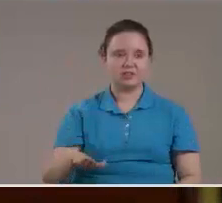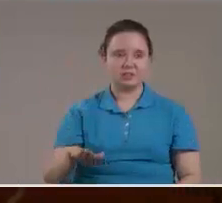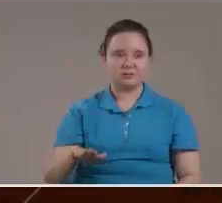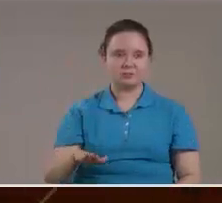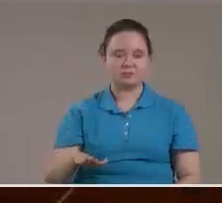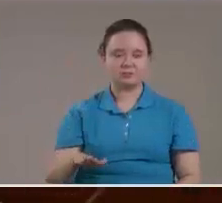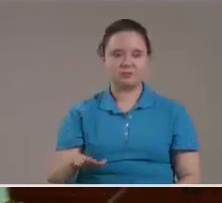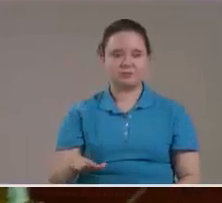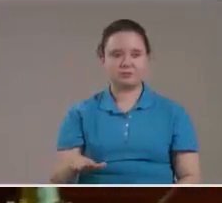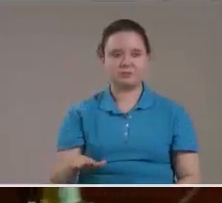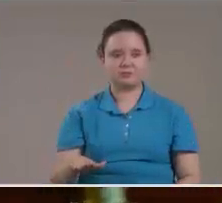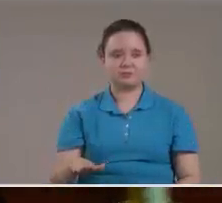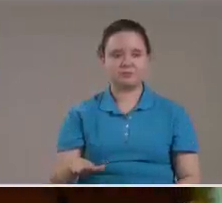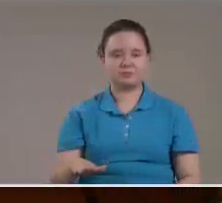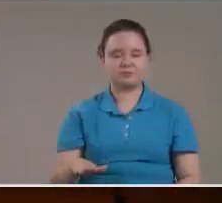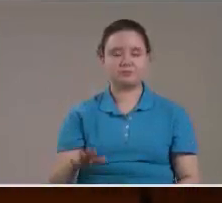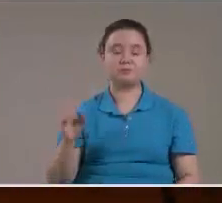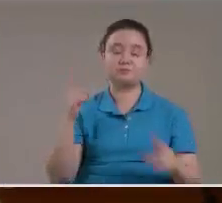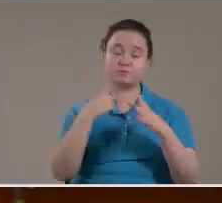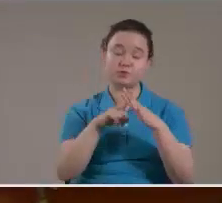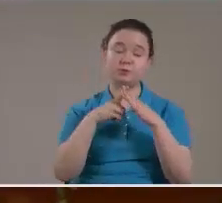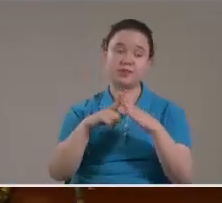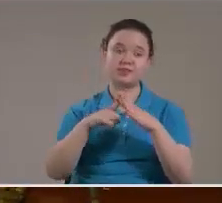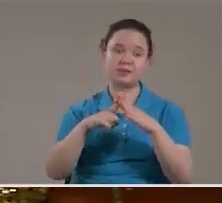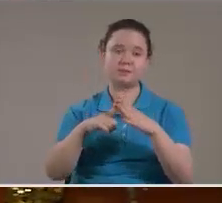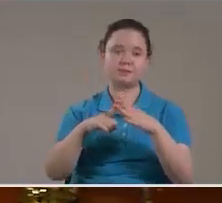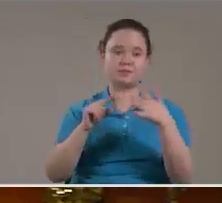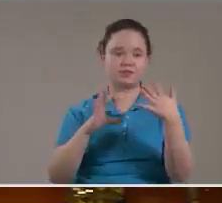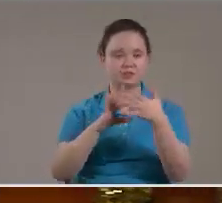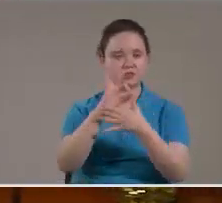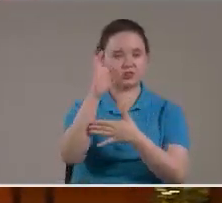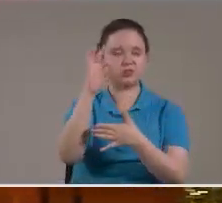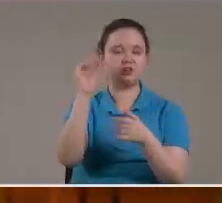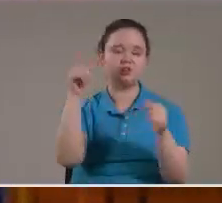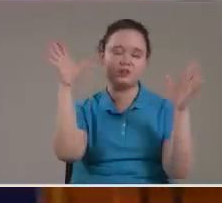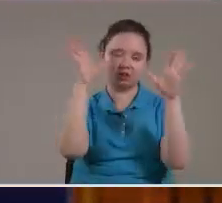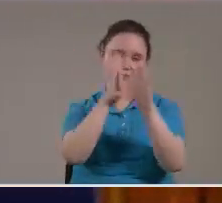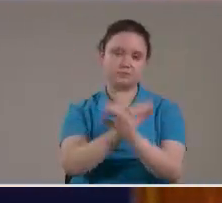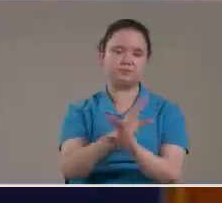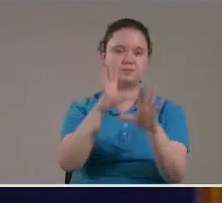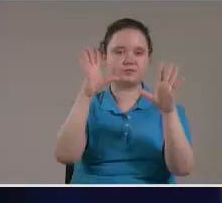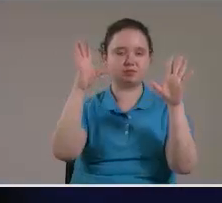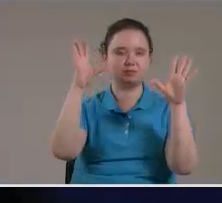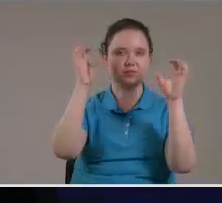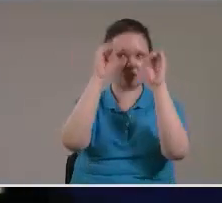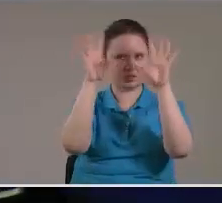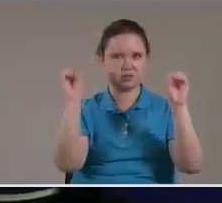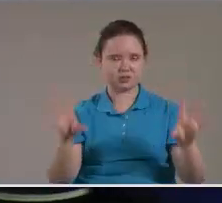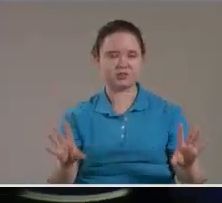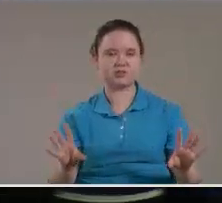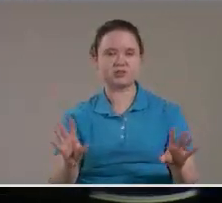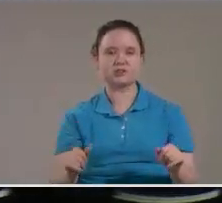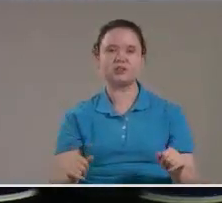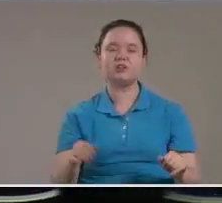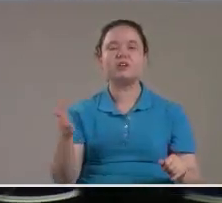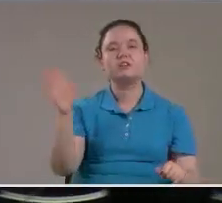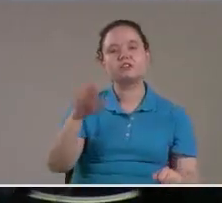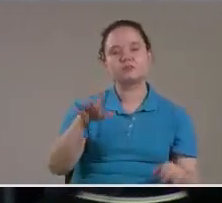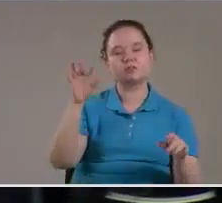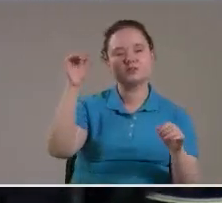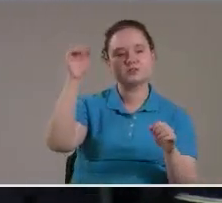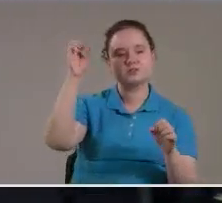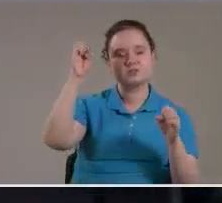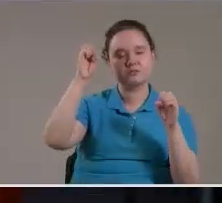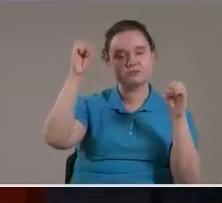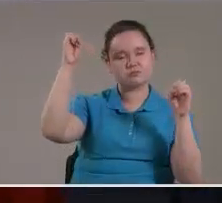hasta que empieza a salir el sol y empieza a quitar la luz de las estrellas Luego viene la luz de la luna que sería